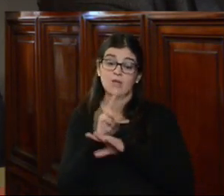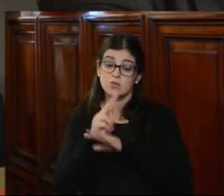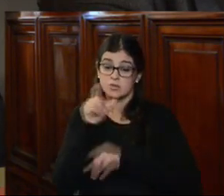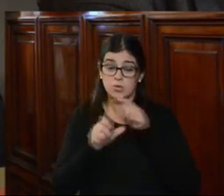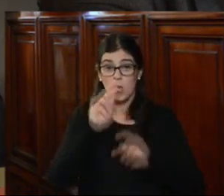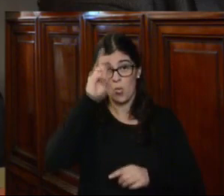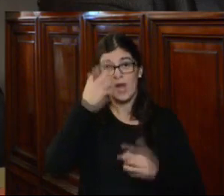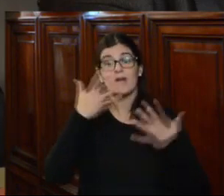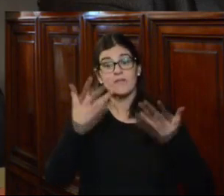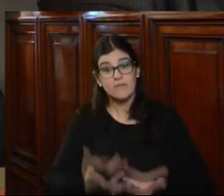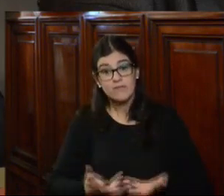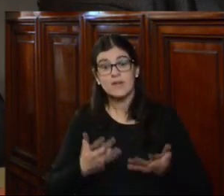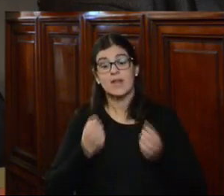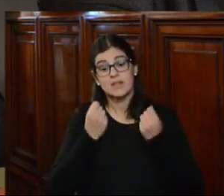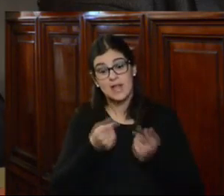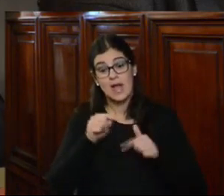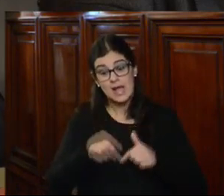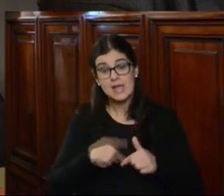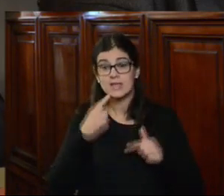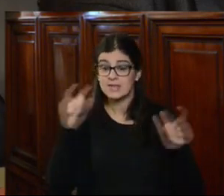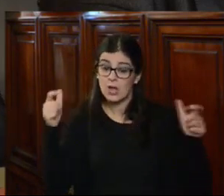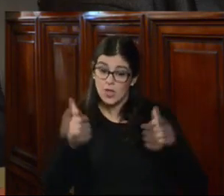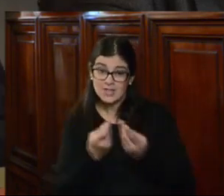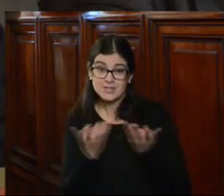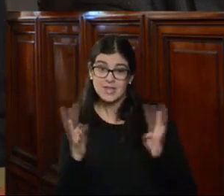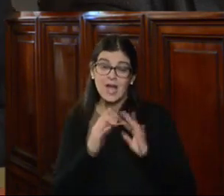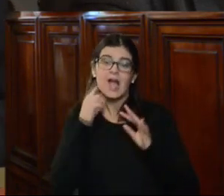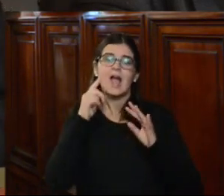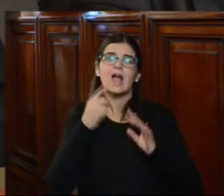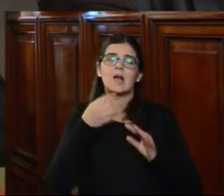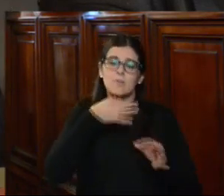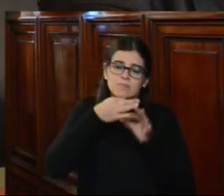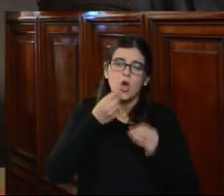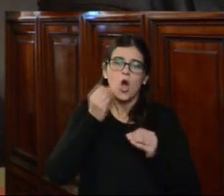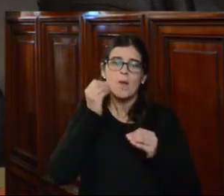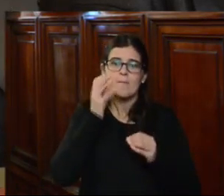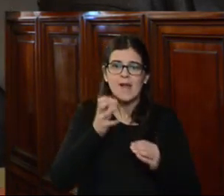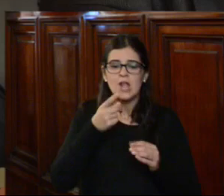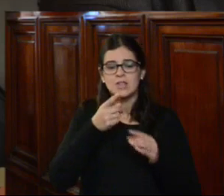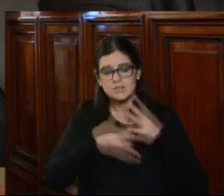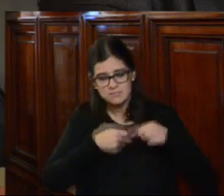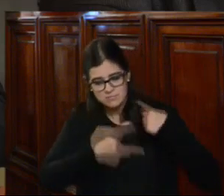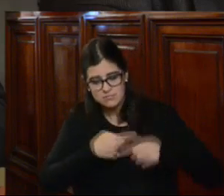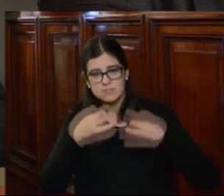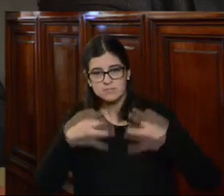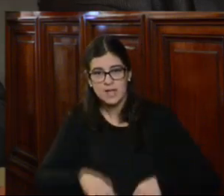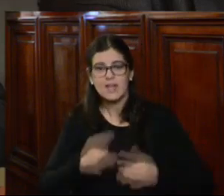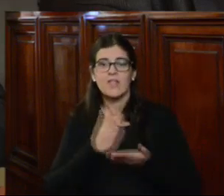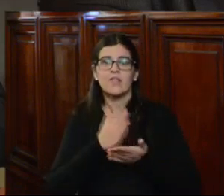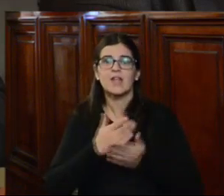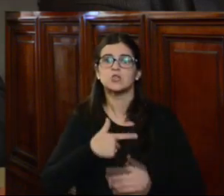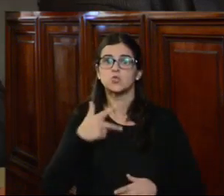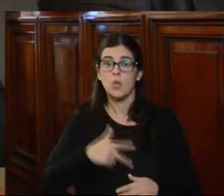del Pueblo de Uruguay pretende contribuir con esta audiencia a señalar el riesgo para el adecuado funcionamiento de las instituciones nacionales de derechos